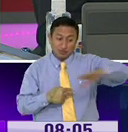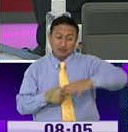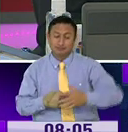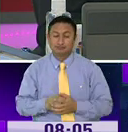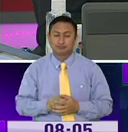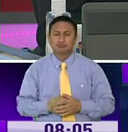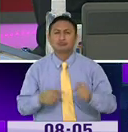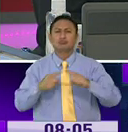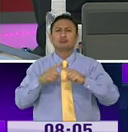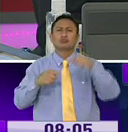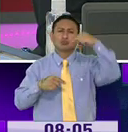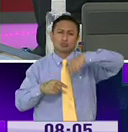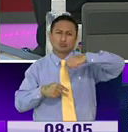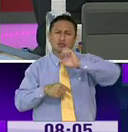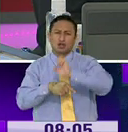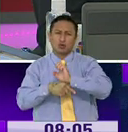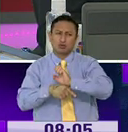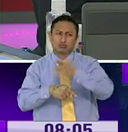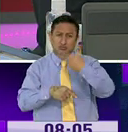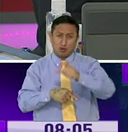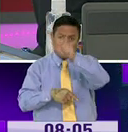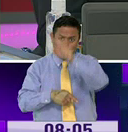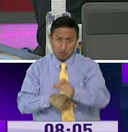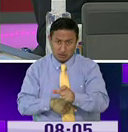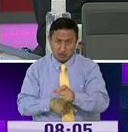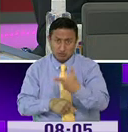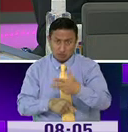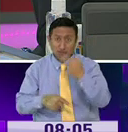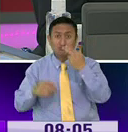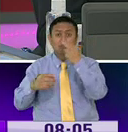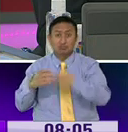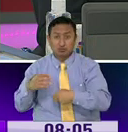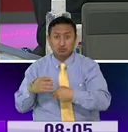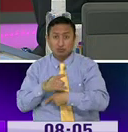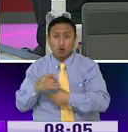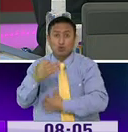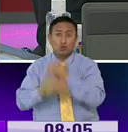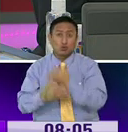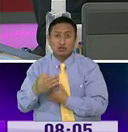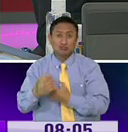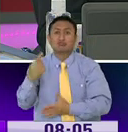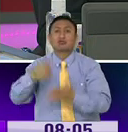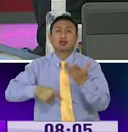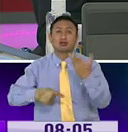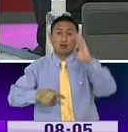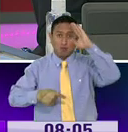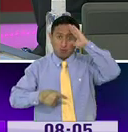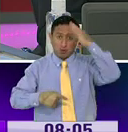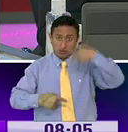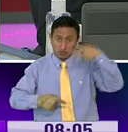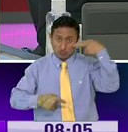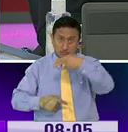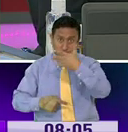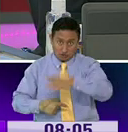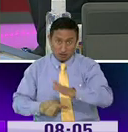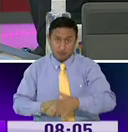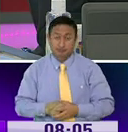localmente ya se tiene detectado personas. ¿Se va a hacer alguna acción legal? ¿Ya la policía ha encaminado esto?